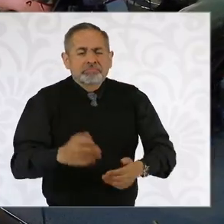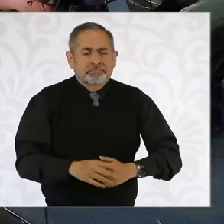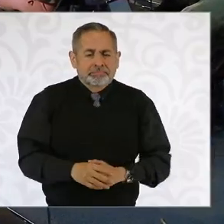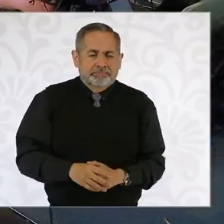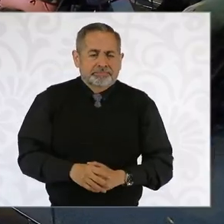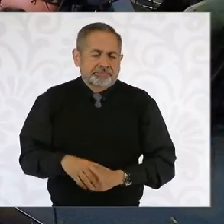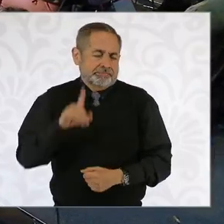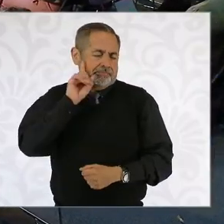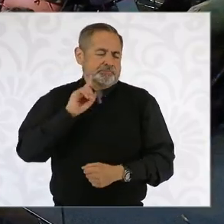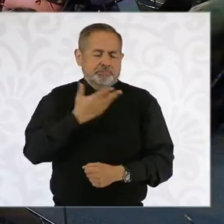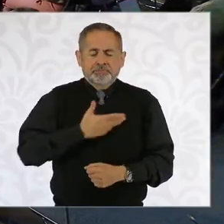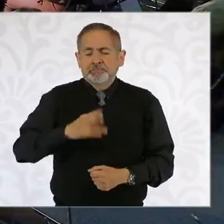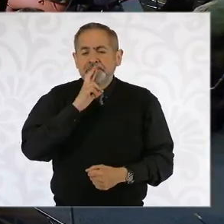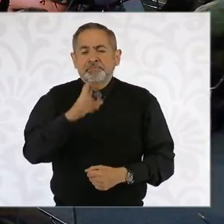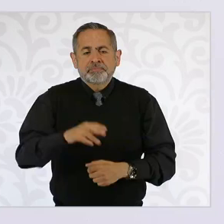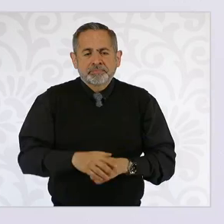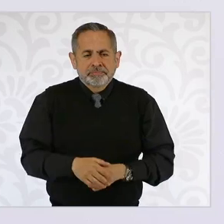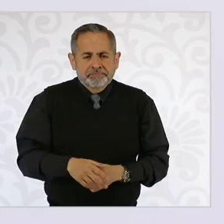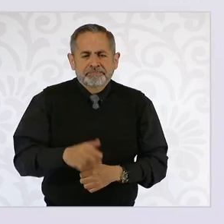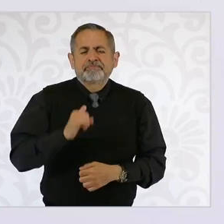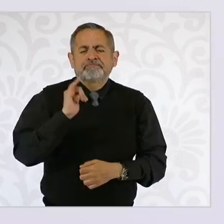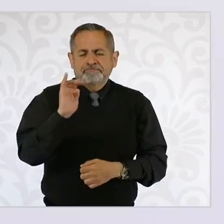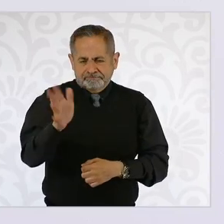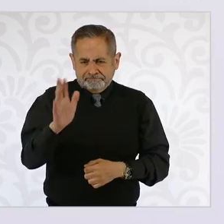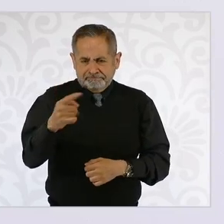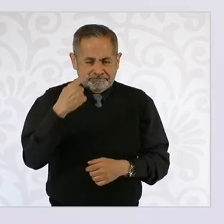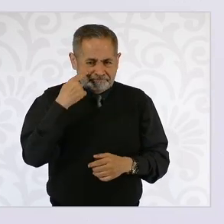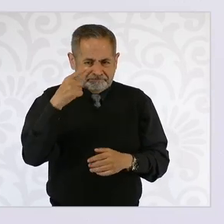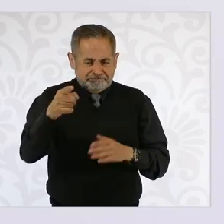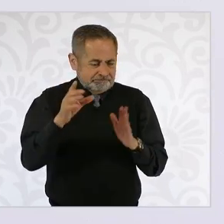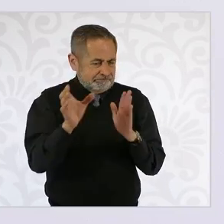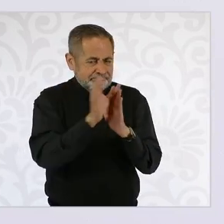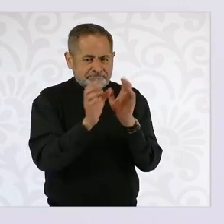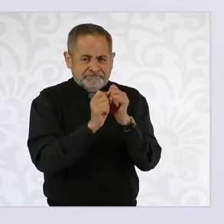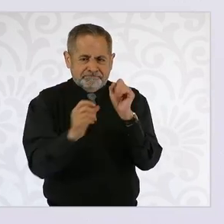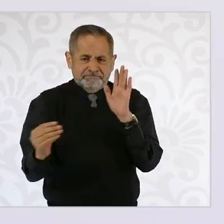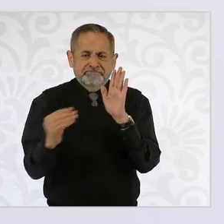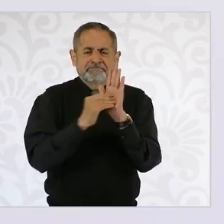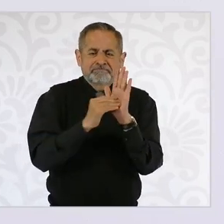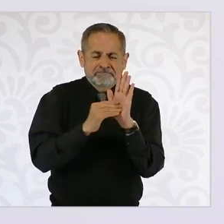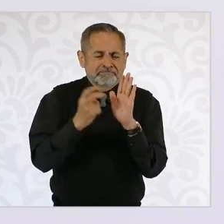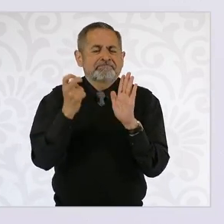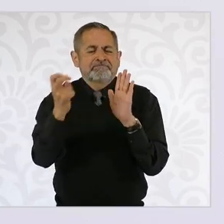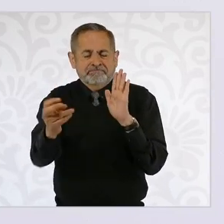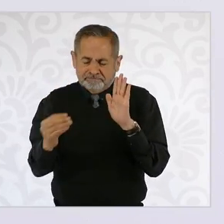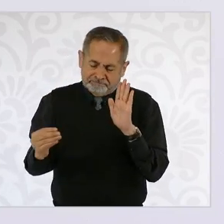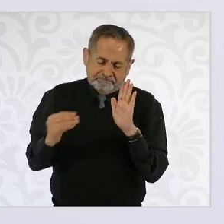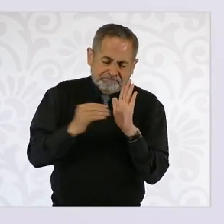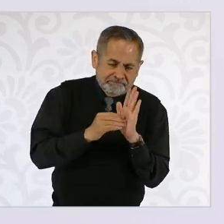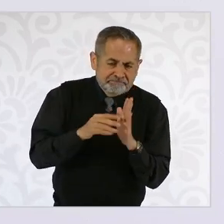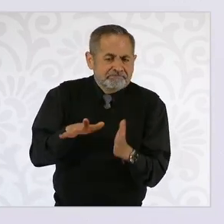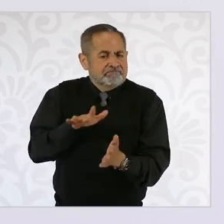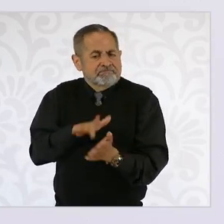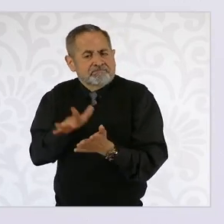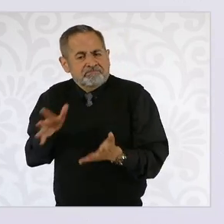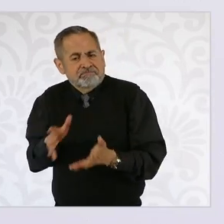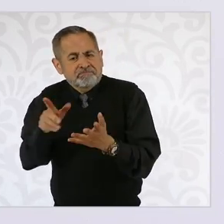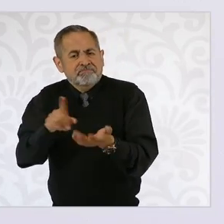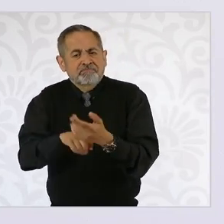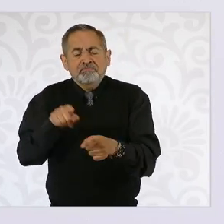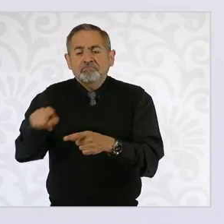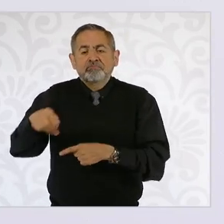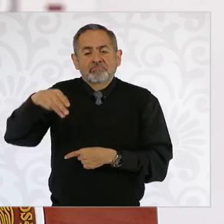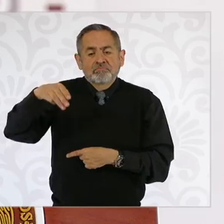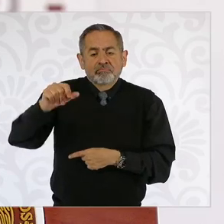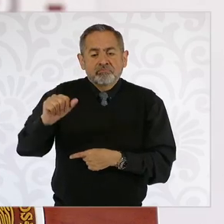vamos a… ya está la Constitución. De hecho, fue una reforma que impulsó Martí